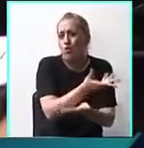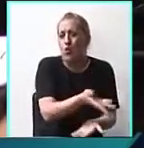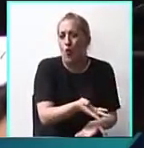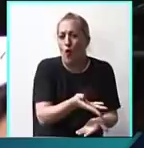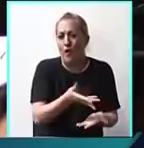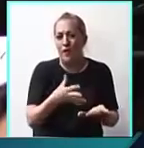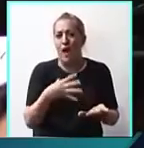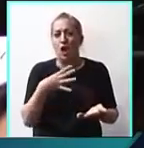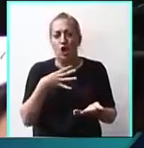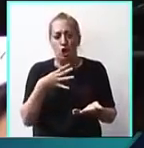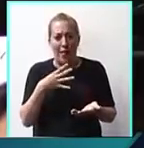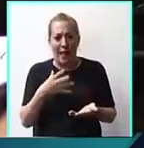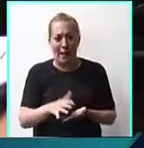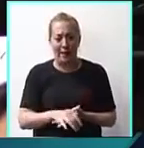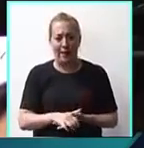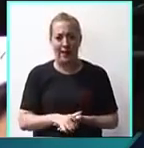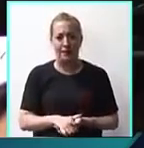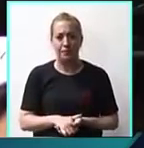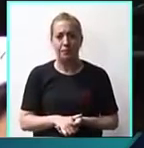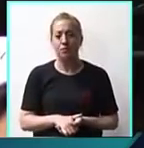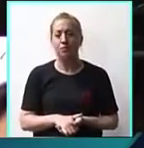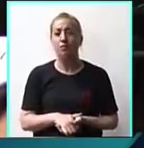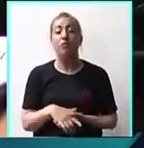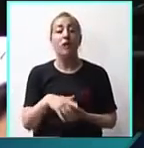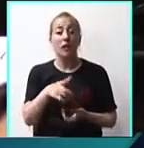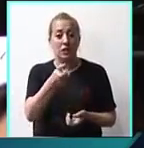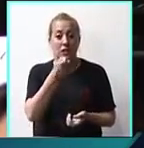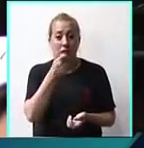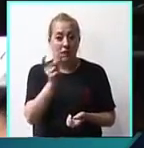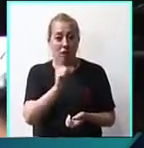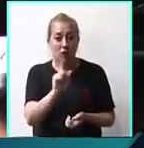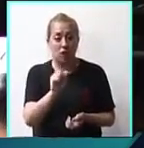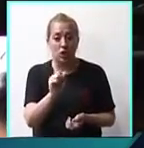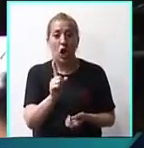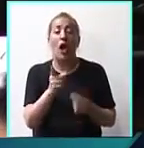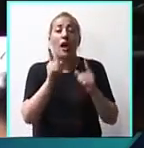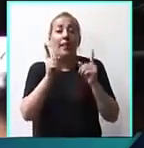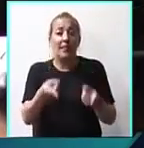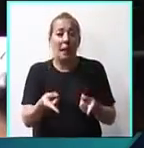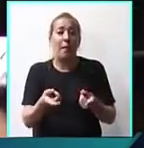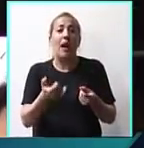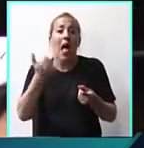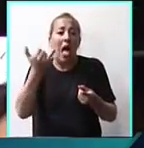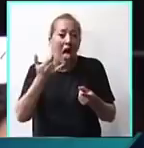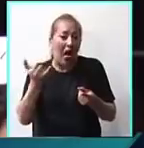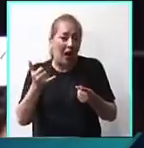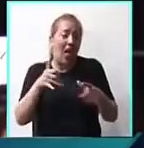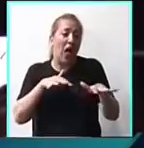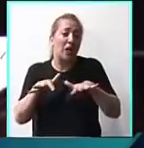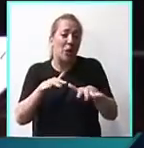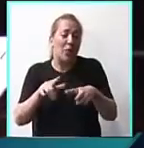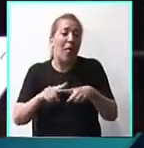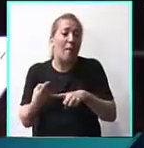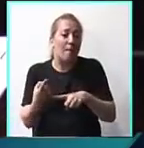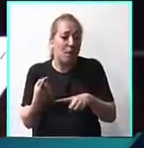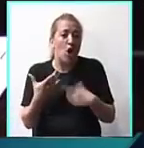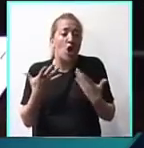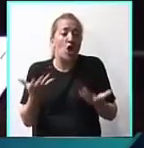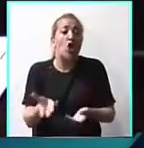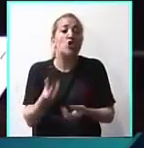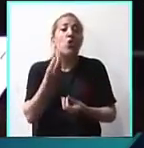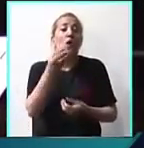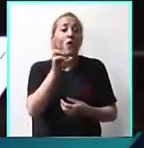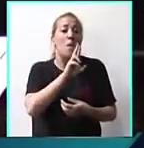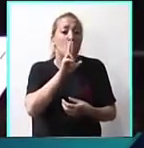callejeros con la actual redacción. Si no porque nos lo pueden aplicar a quienes hacemos también actividades políticas. Entonces cuando las mujeres